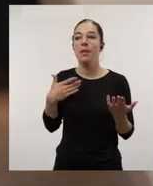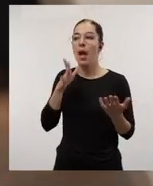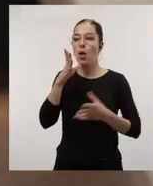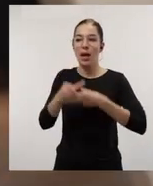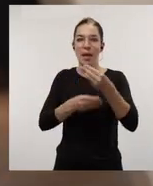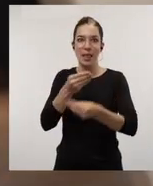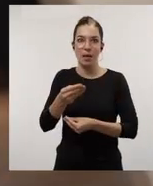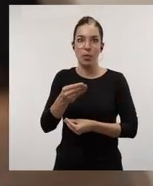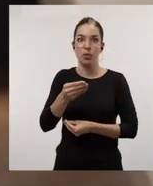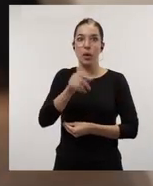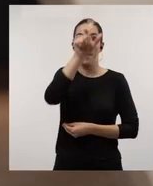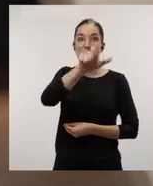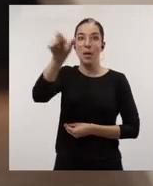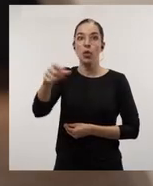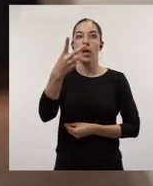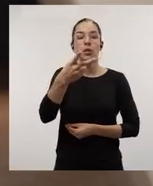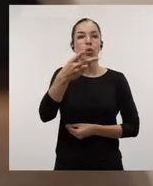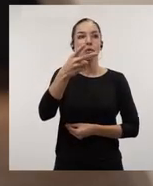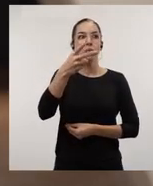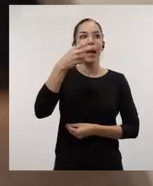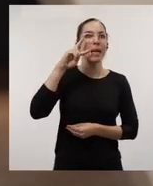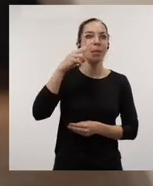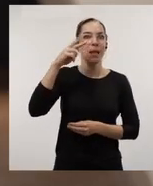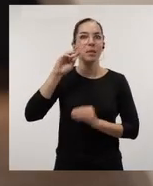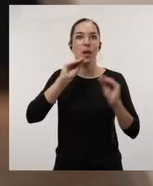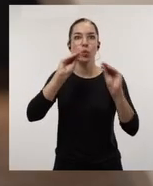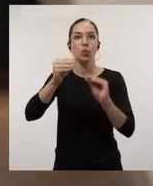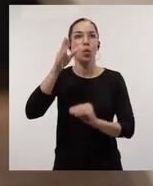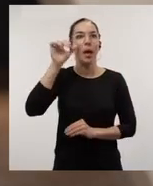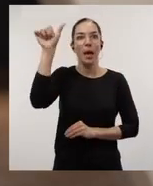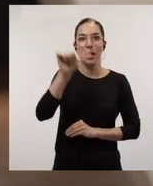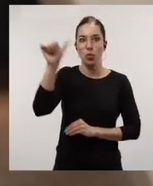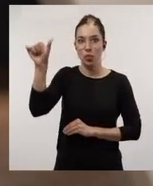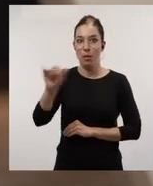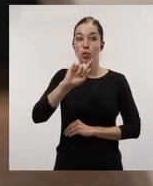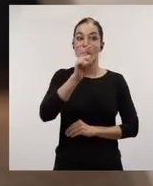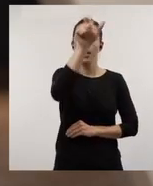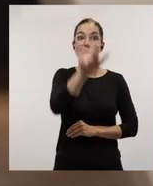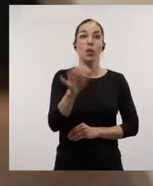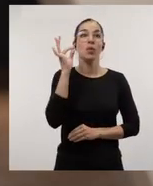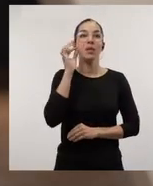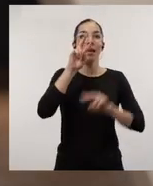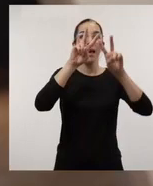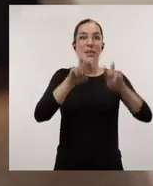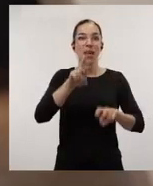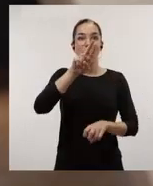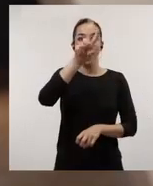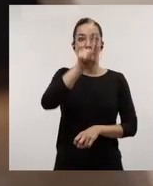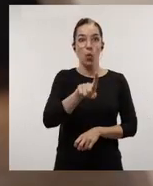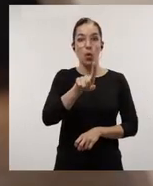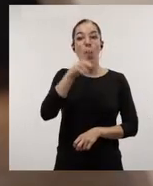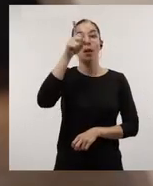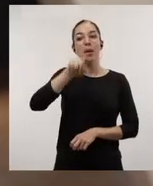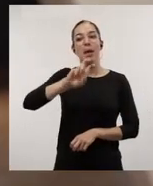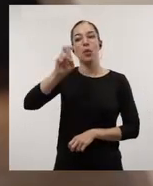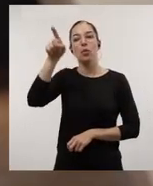que vamos a hacer es escuchar dos testimonios. En primer lugar, hemos contado con una investigadora R1 y